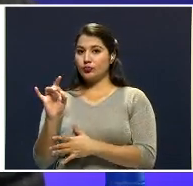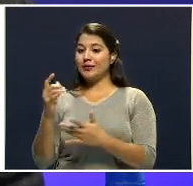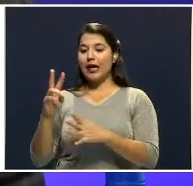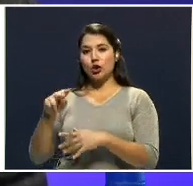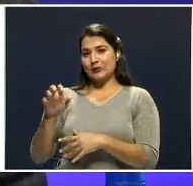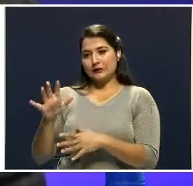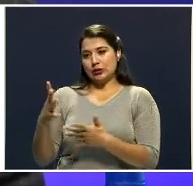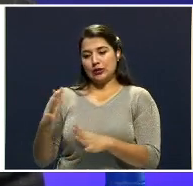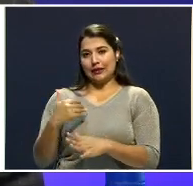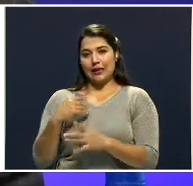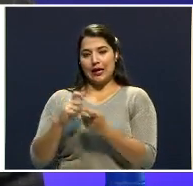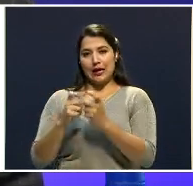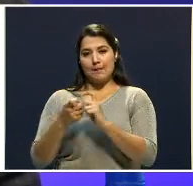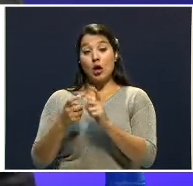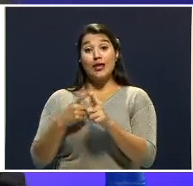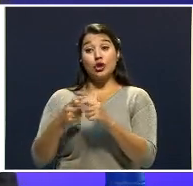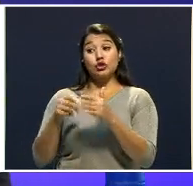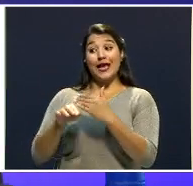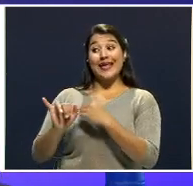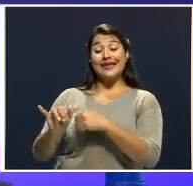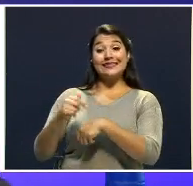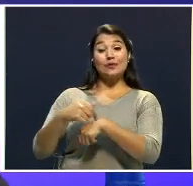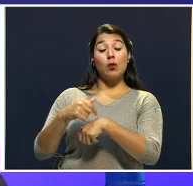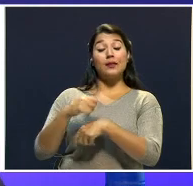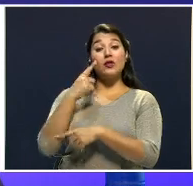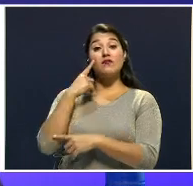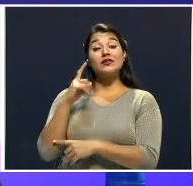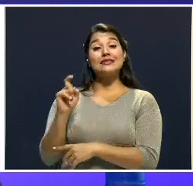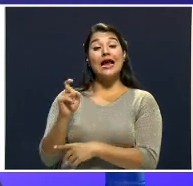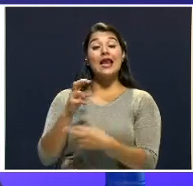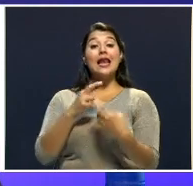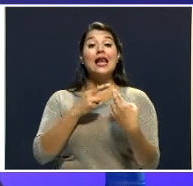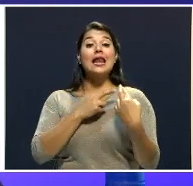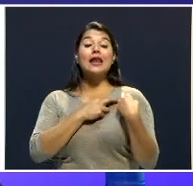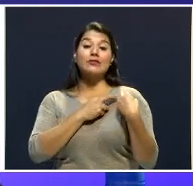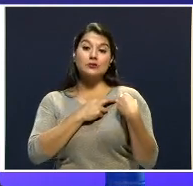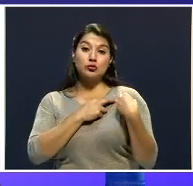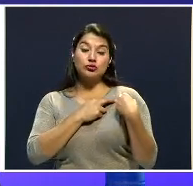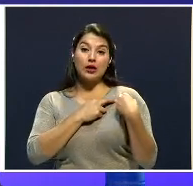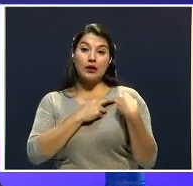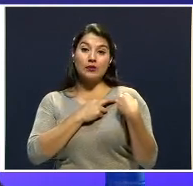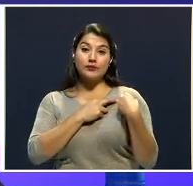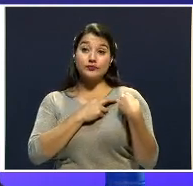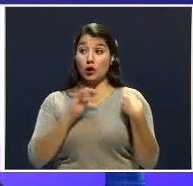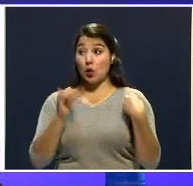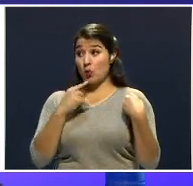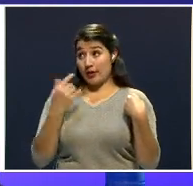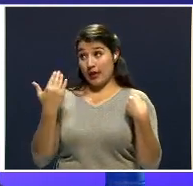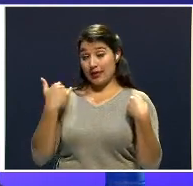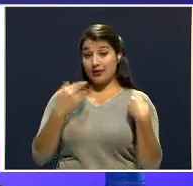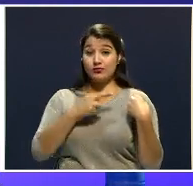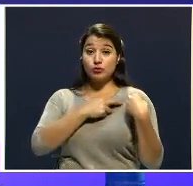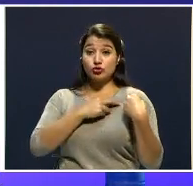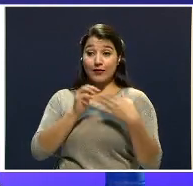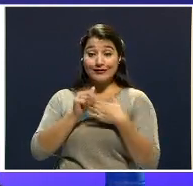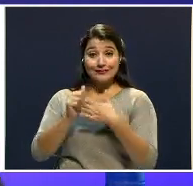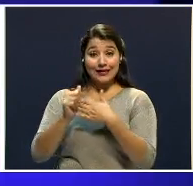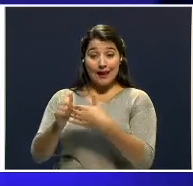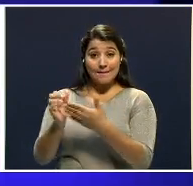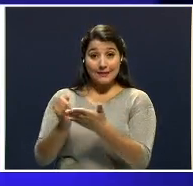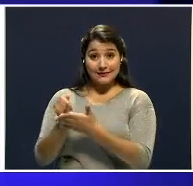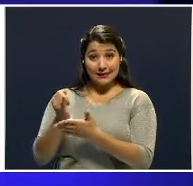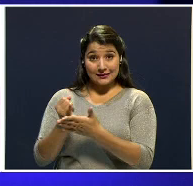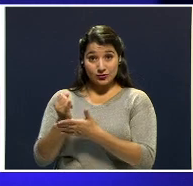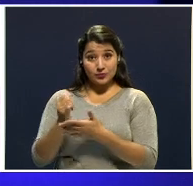y era la fiscalía la que tenía, digamos, lo que le decía hace un rato, la dirección funcional. La dirección